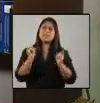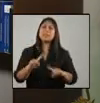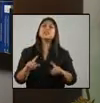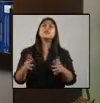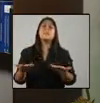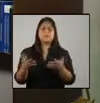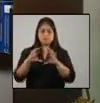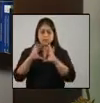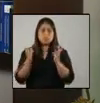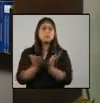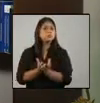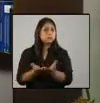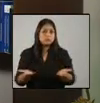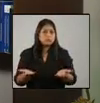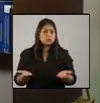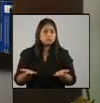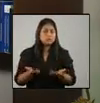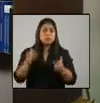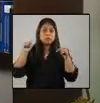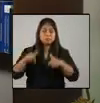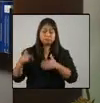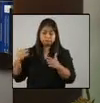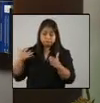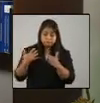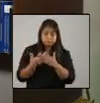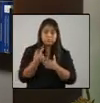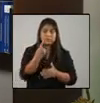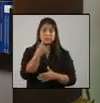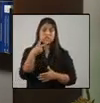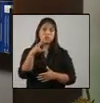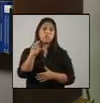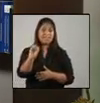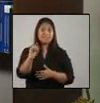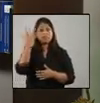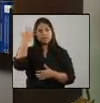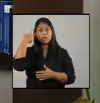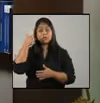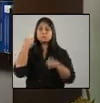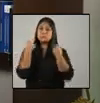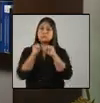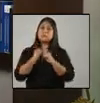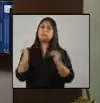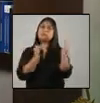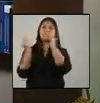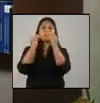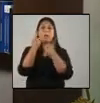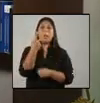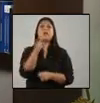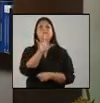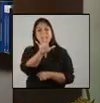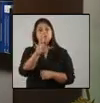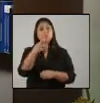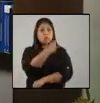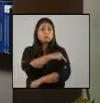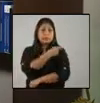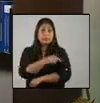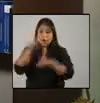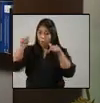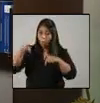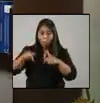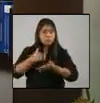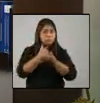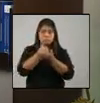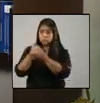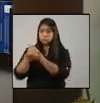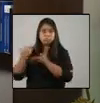En apenas 120 días, construimos cinco hospitales, que ahí están sirviendo a la gente, salvando